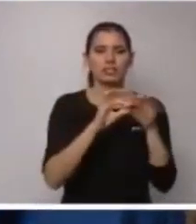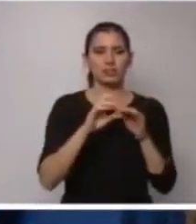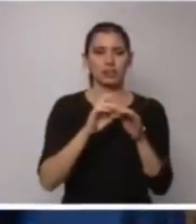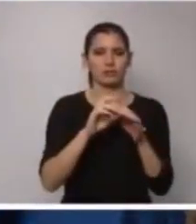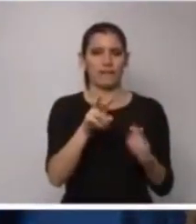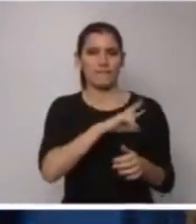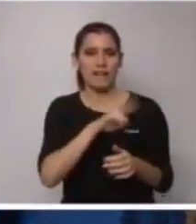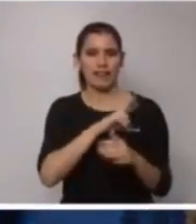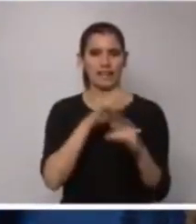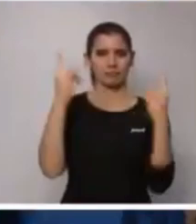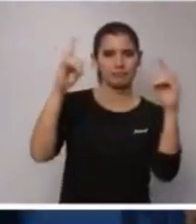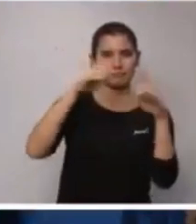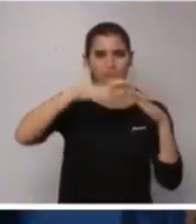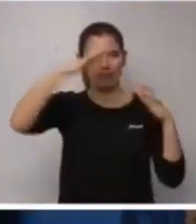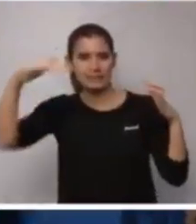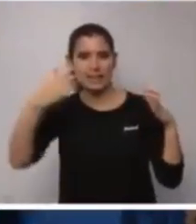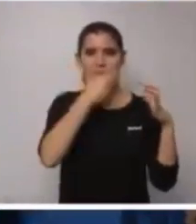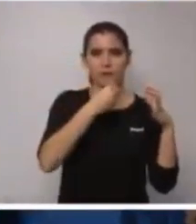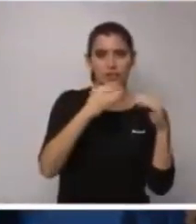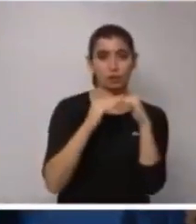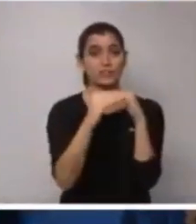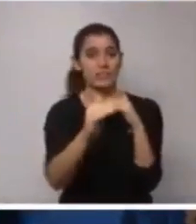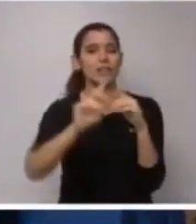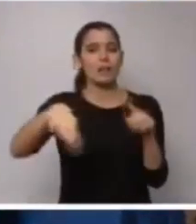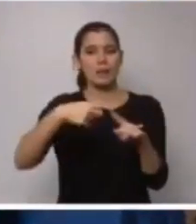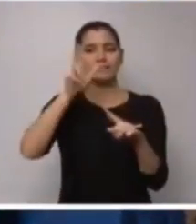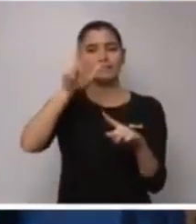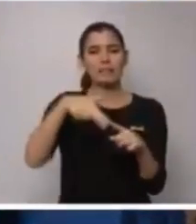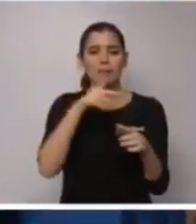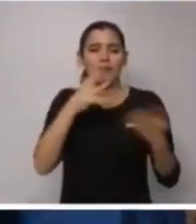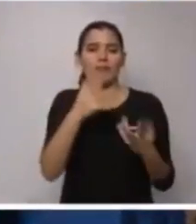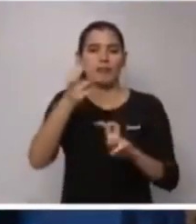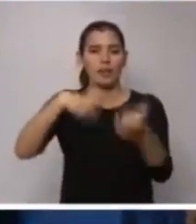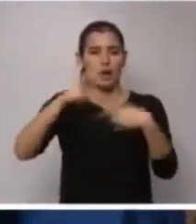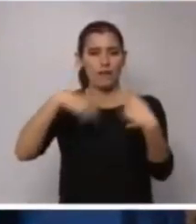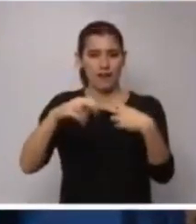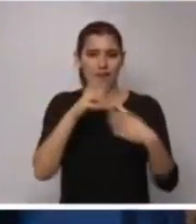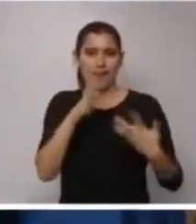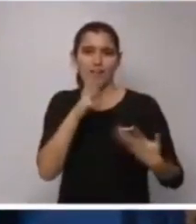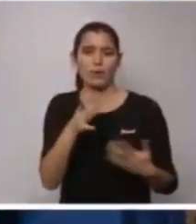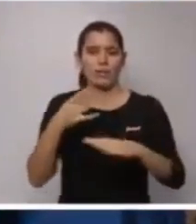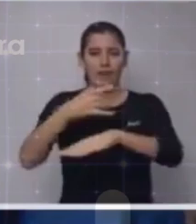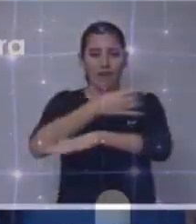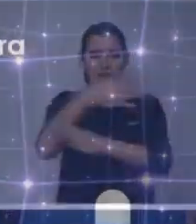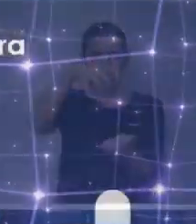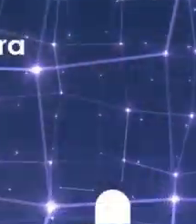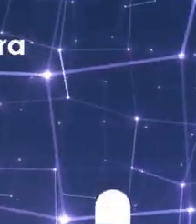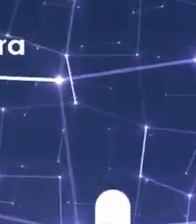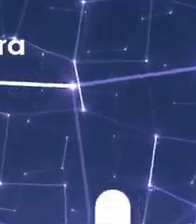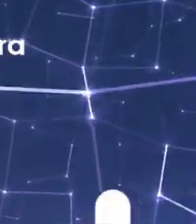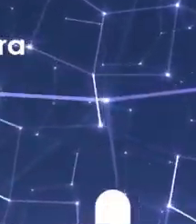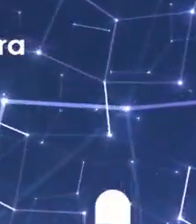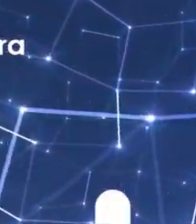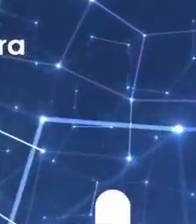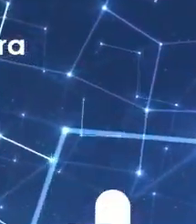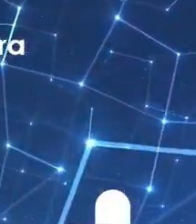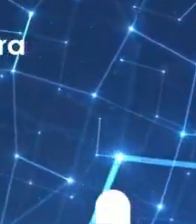ecológica y sostenible, sino que también permitirán renovar y actualizar las instalaciones ferroviarias a las circunstancias